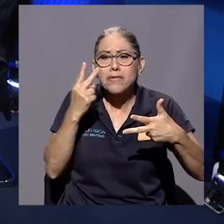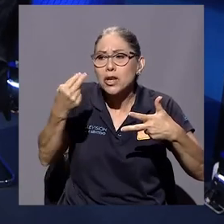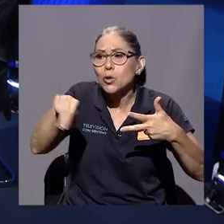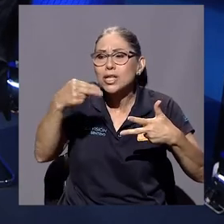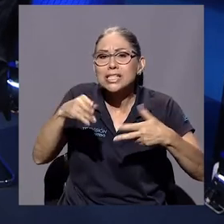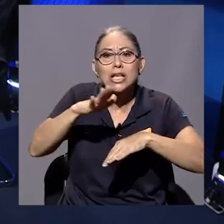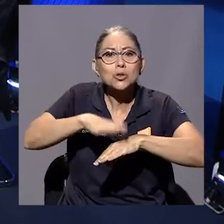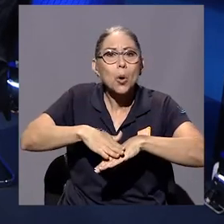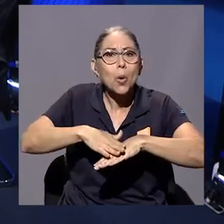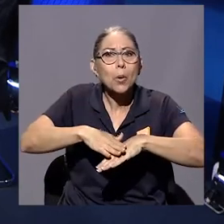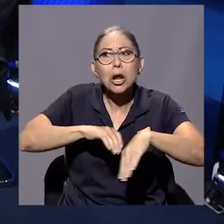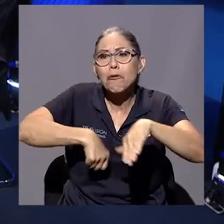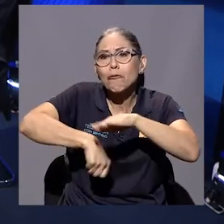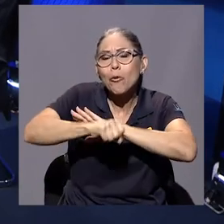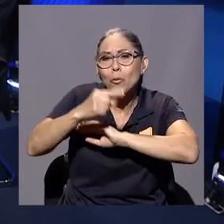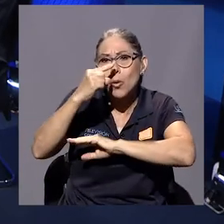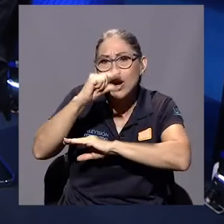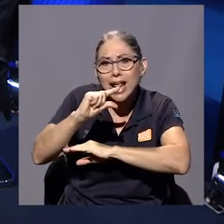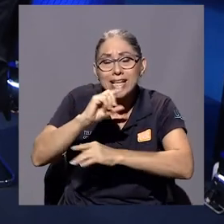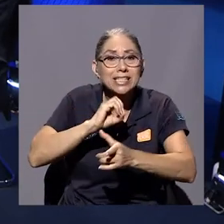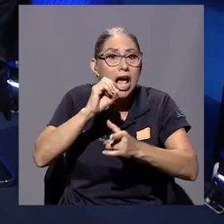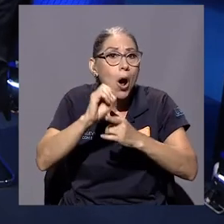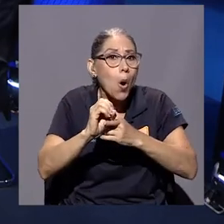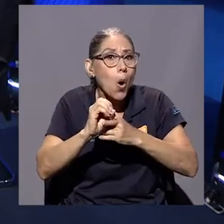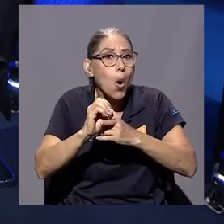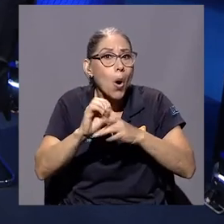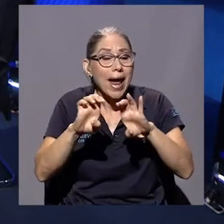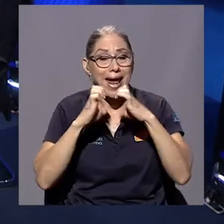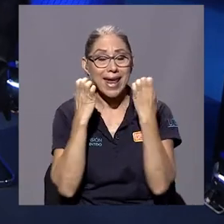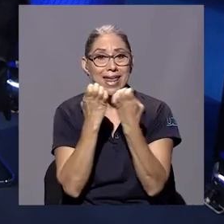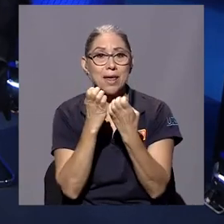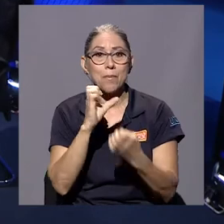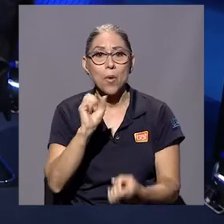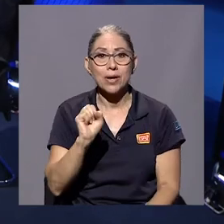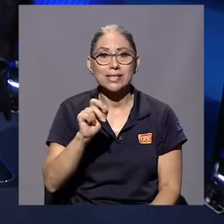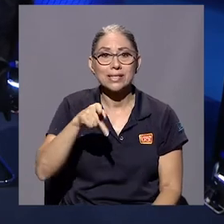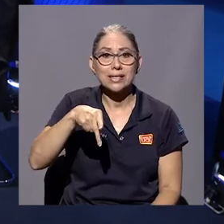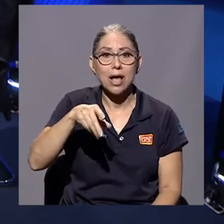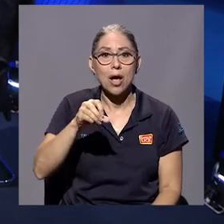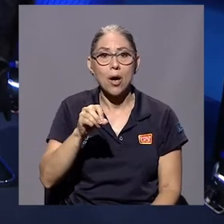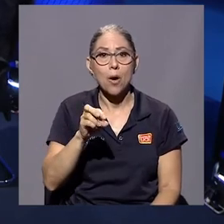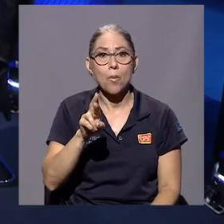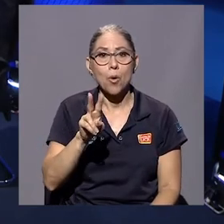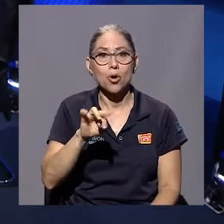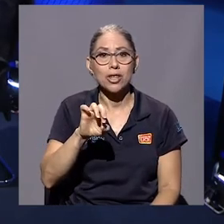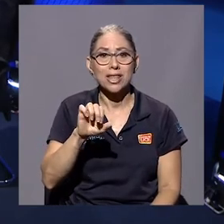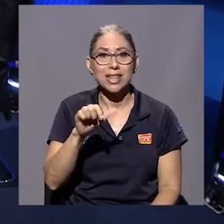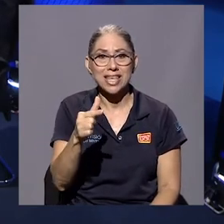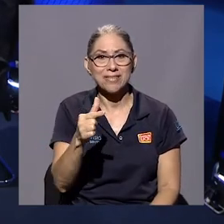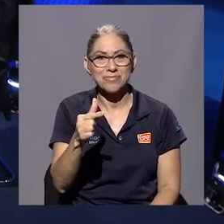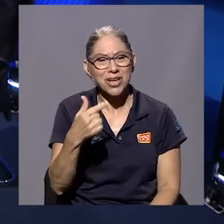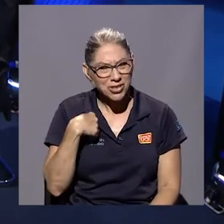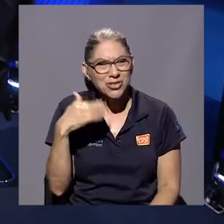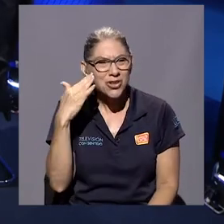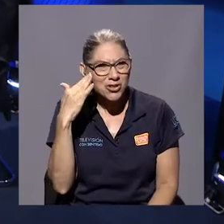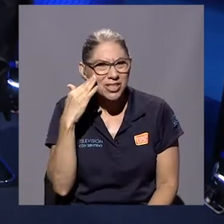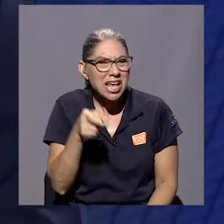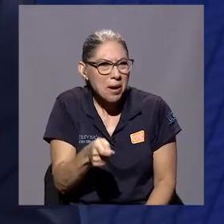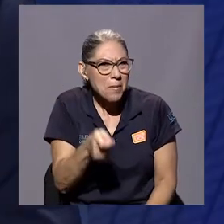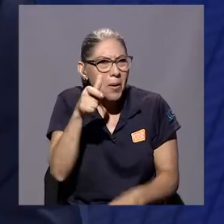noticia sobre Grecia o el Sporting, ¿verdad? Yo sé que es porque no tienen casi seguidores, pero